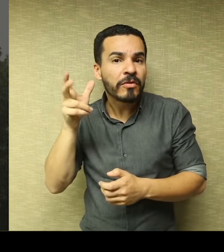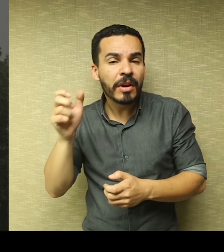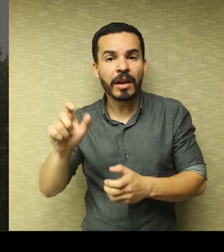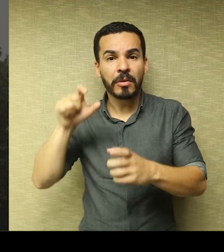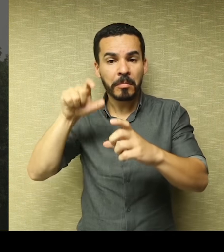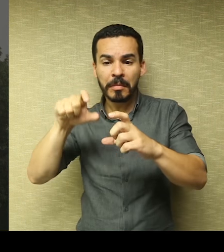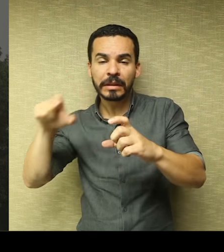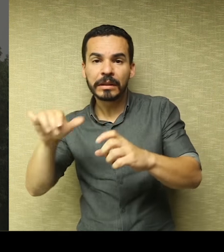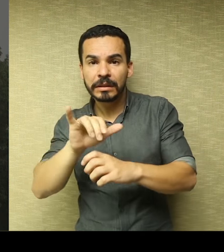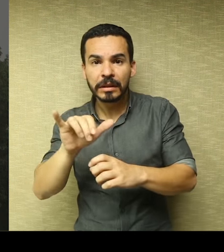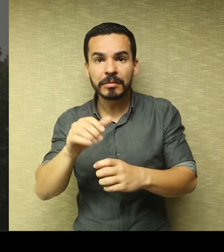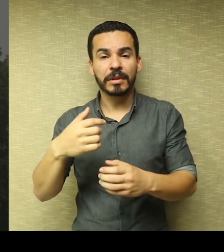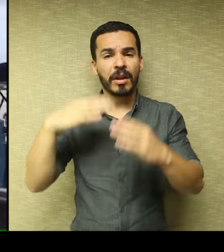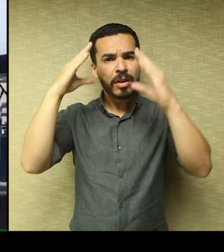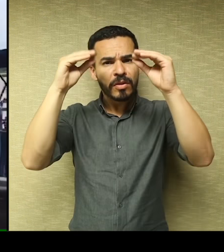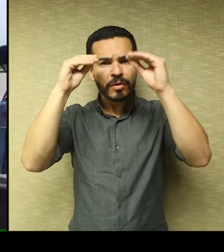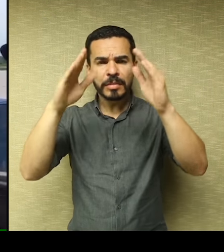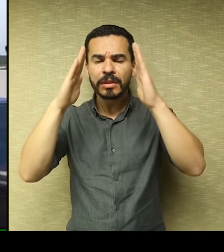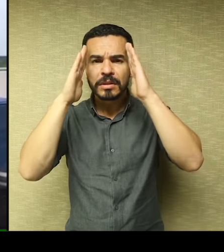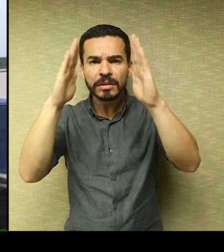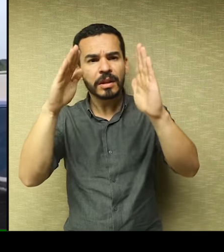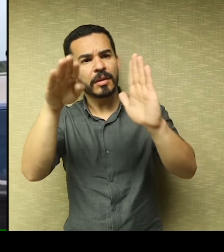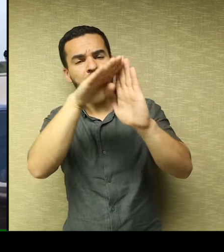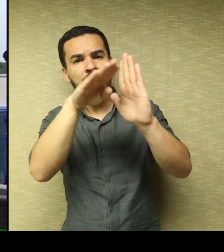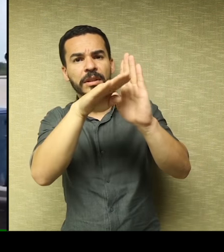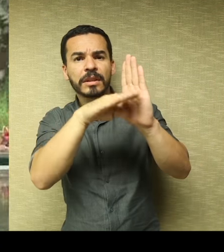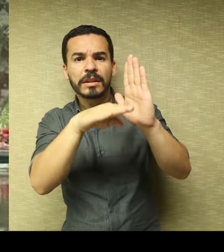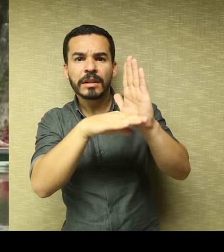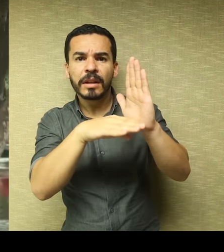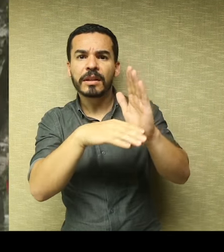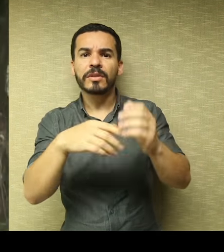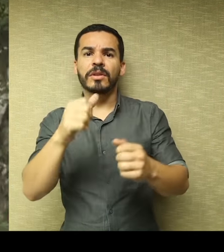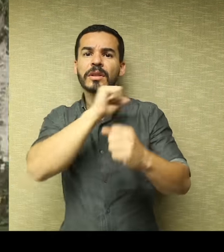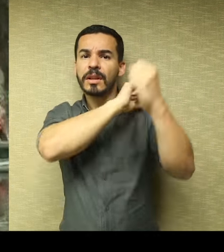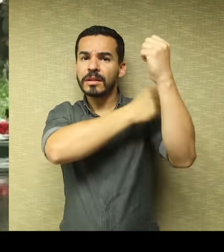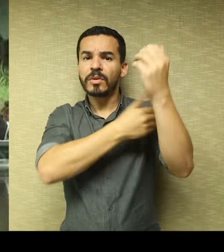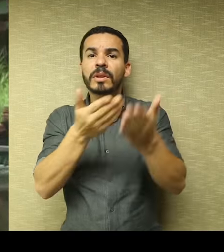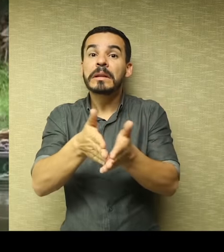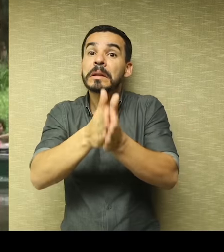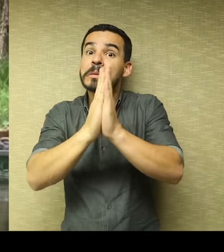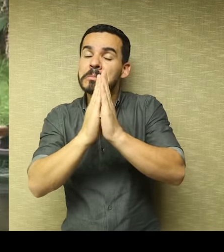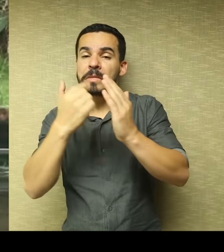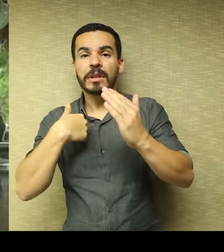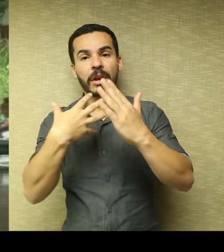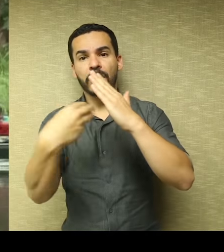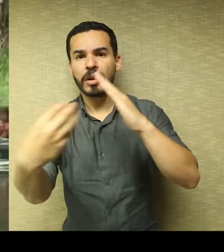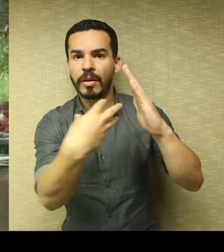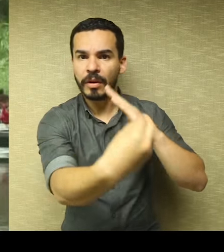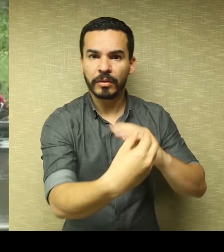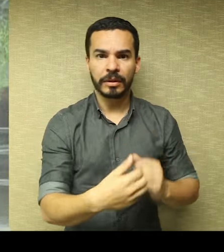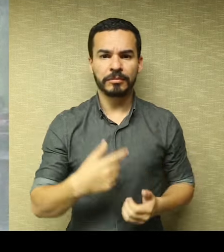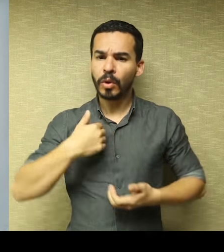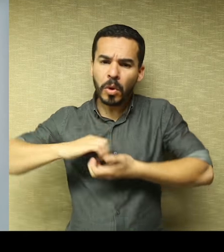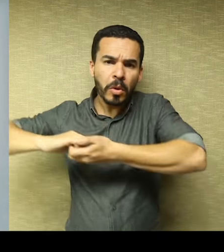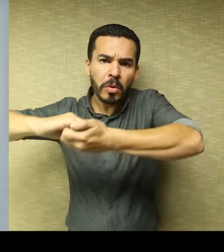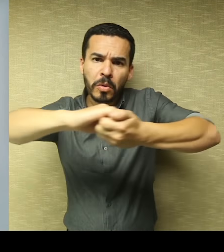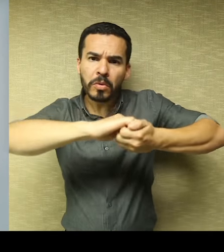y un radio de baterías. Informémonos y sigamos las indicaciones de las autoridades si nos piden evacuar.